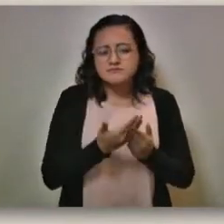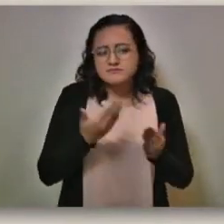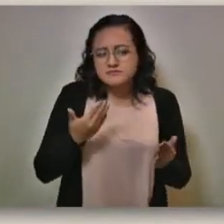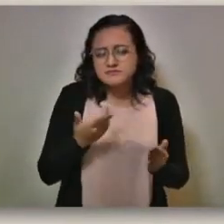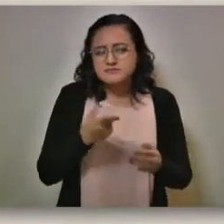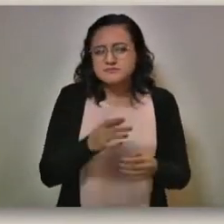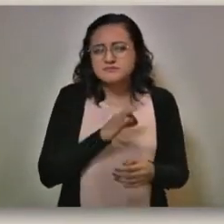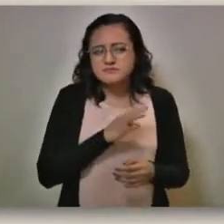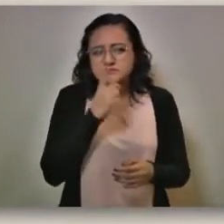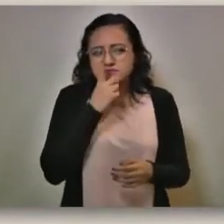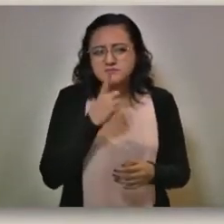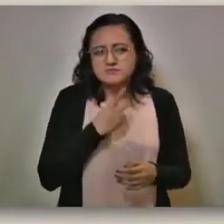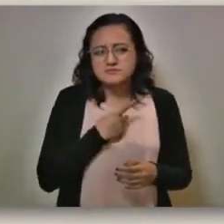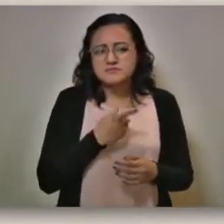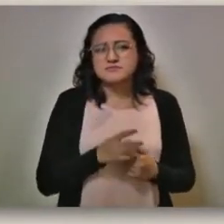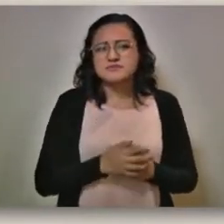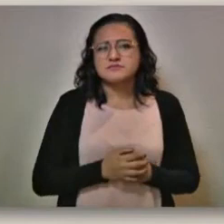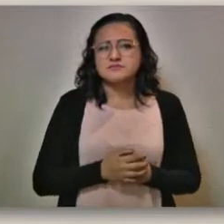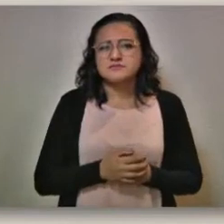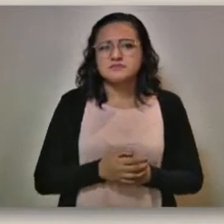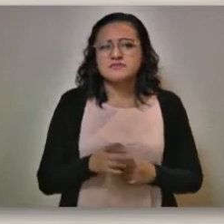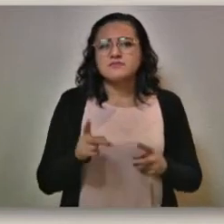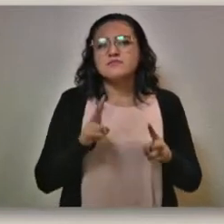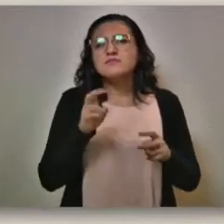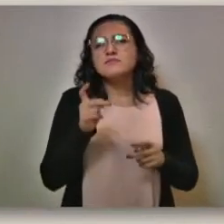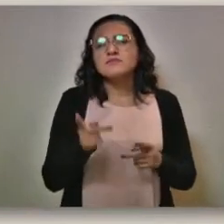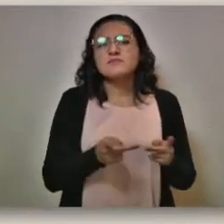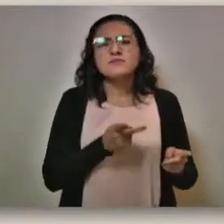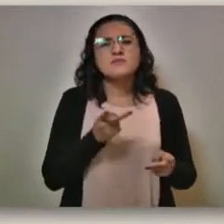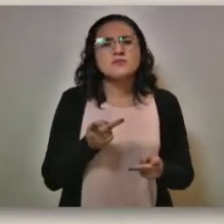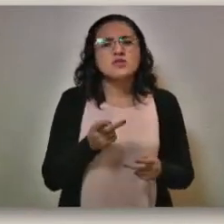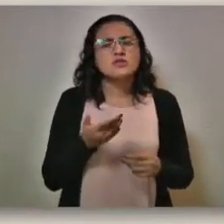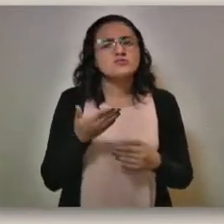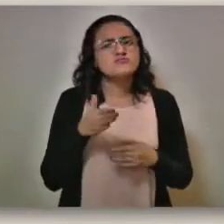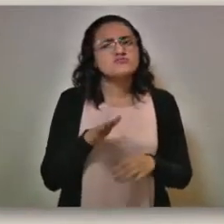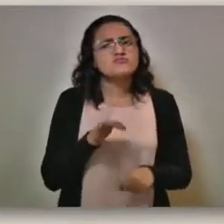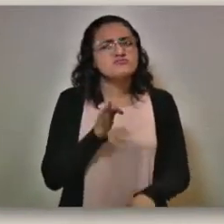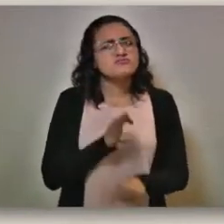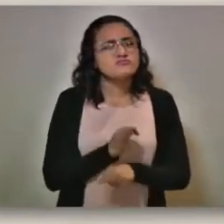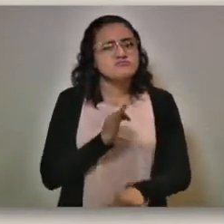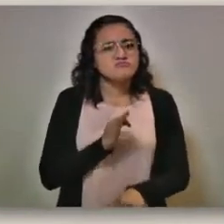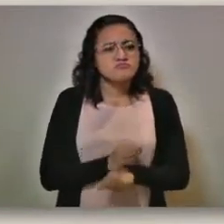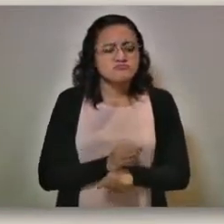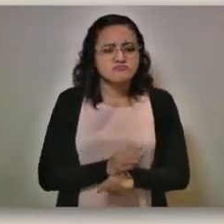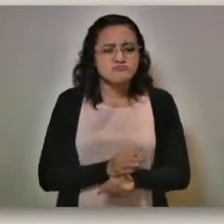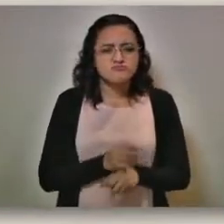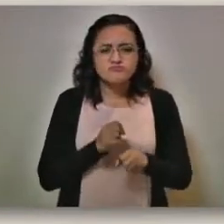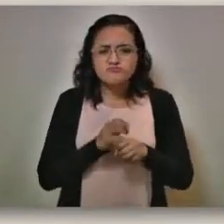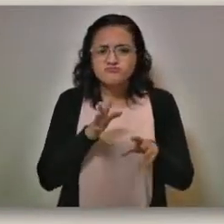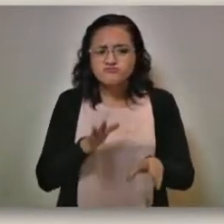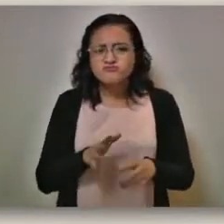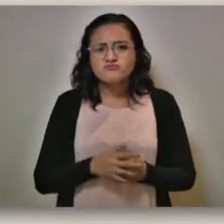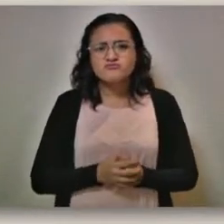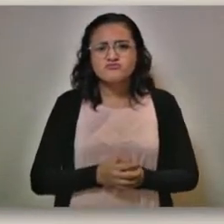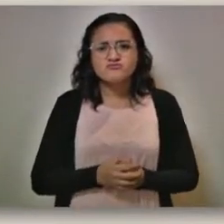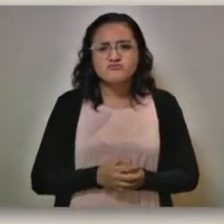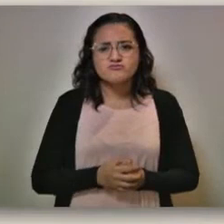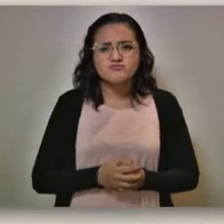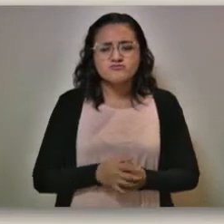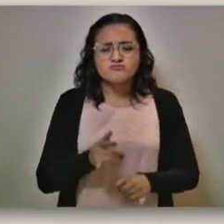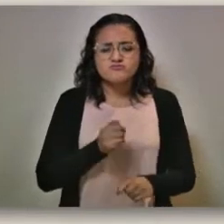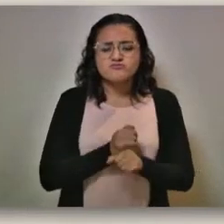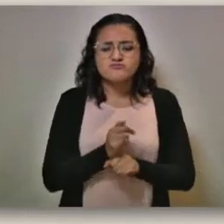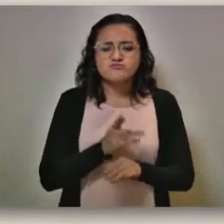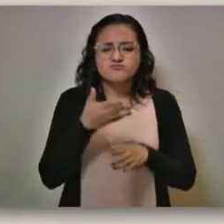dado postura y había dicho que no se iba a pronunciar sobre este tema en específico, pero hoy en Contraréplicas publicamos una nota, una